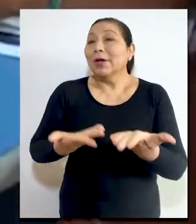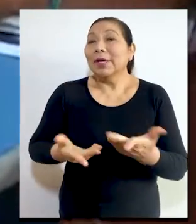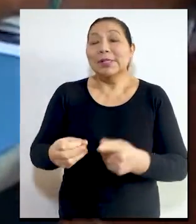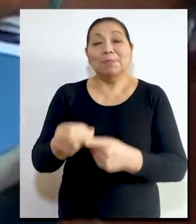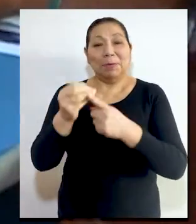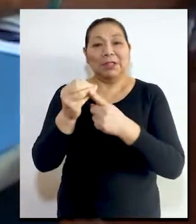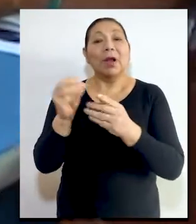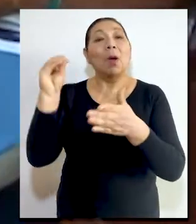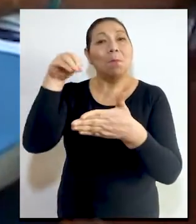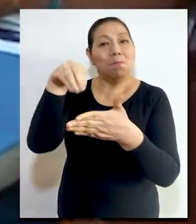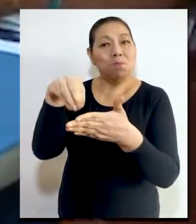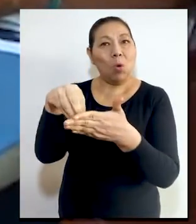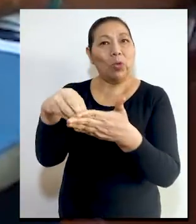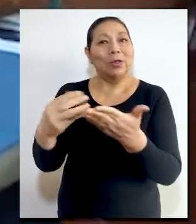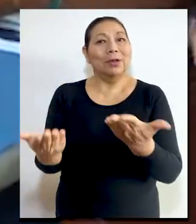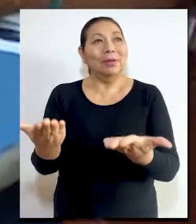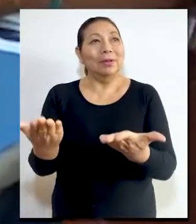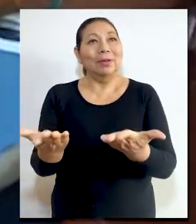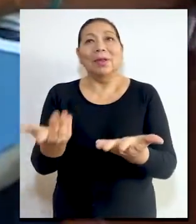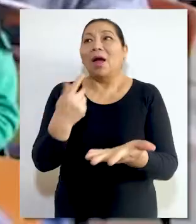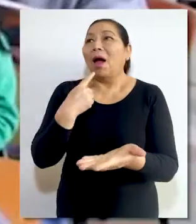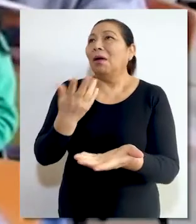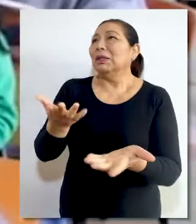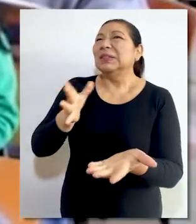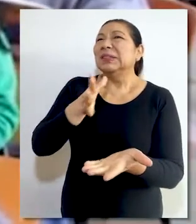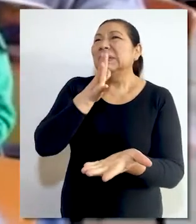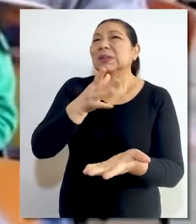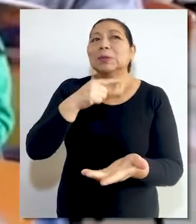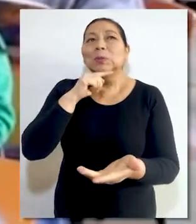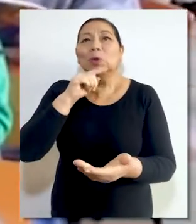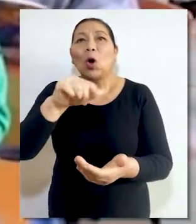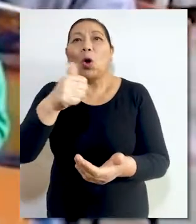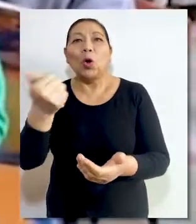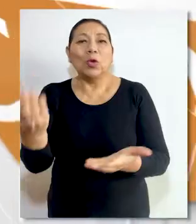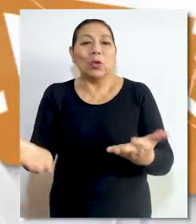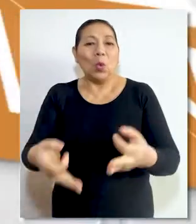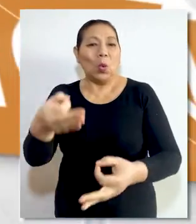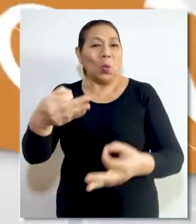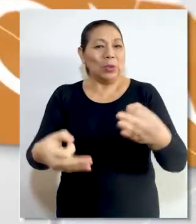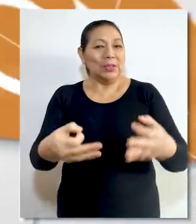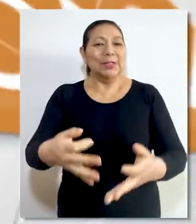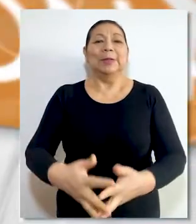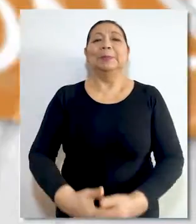especial las coloca en una situación de desventaja frente a la otra parte.